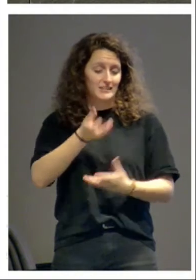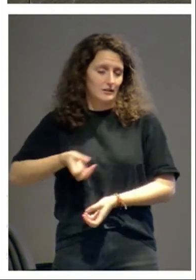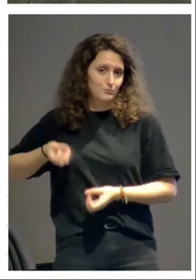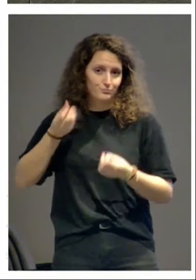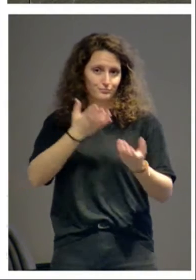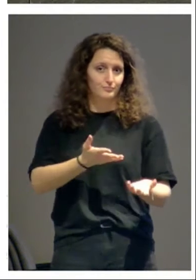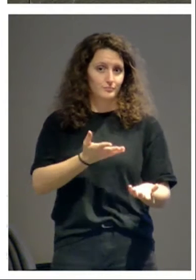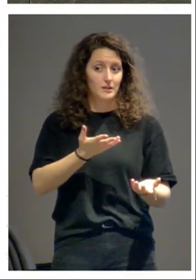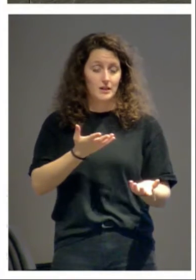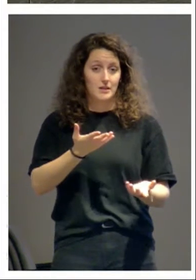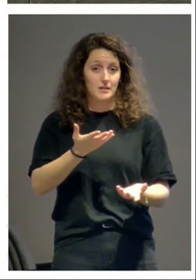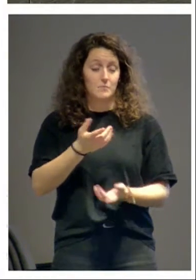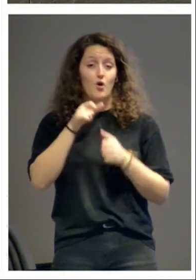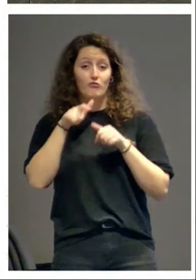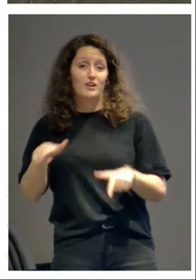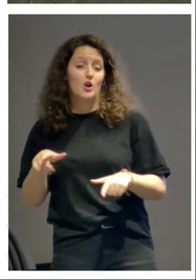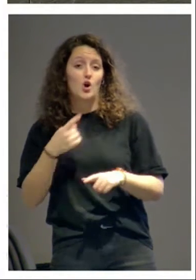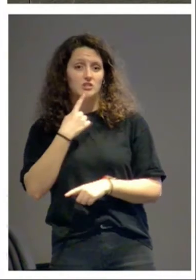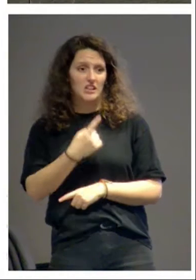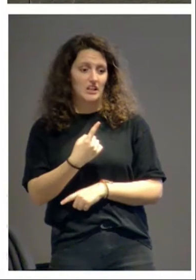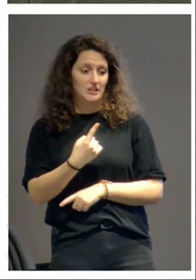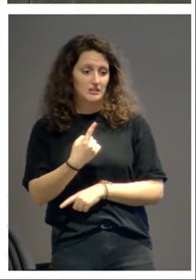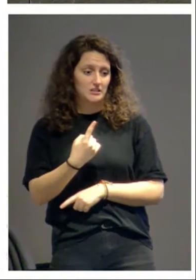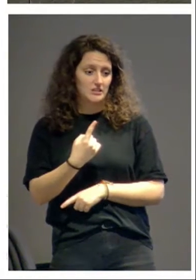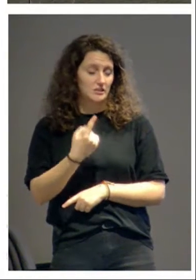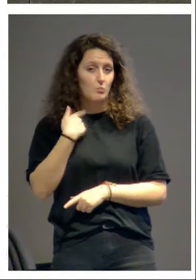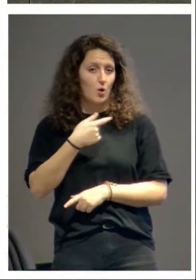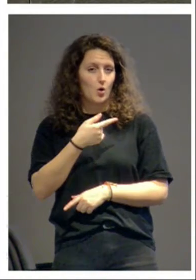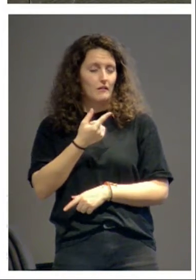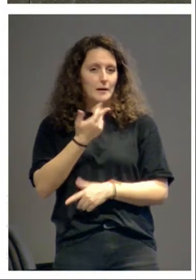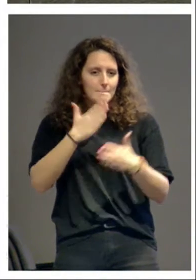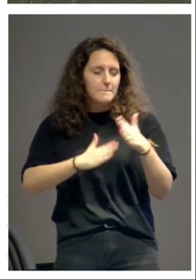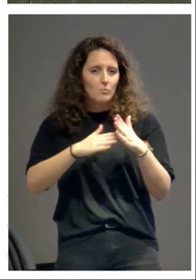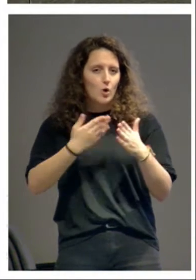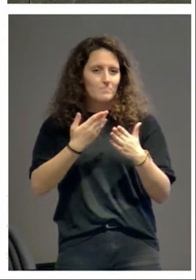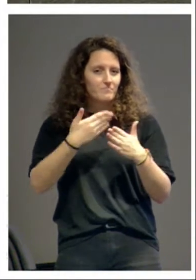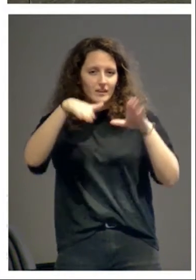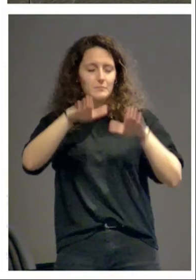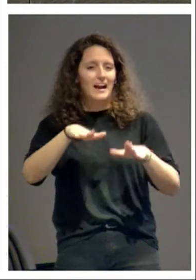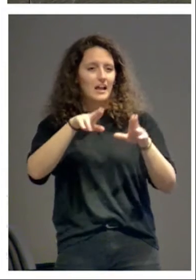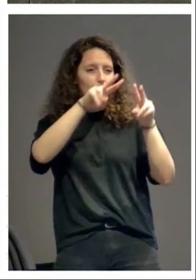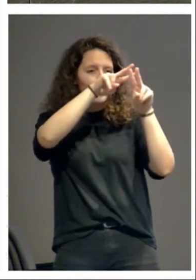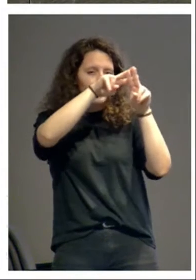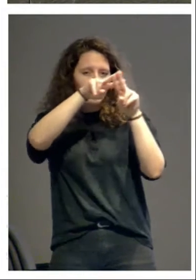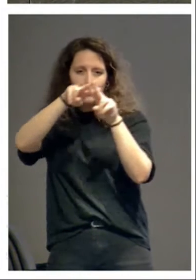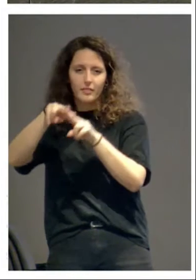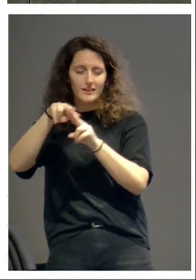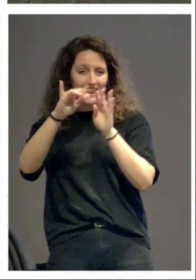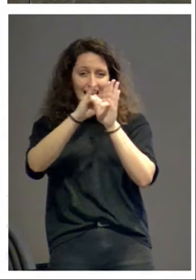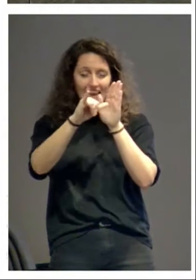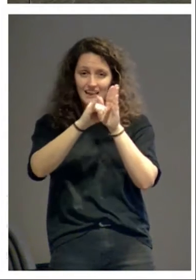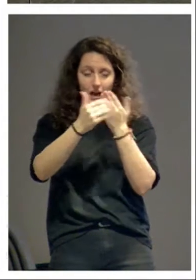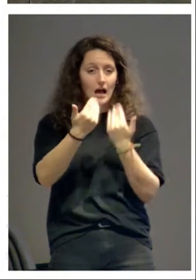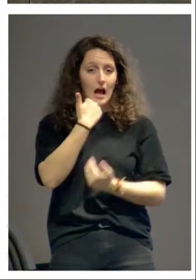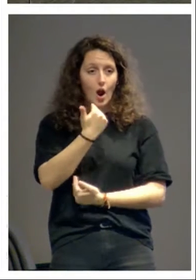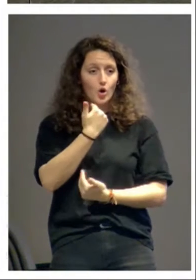filólogos llaman el close reading. El detenerse mucho, una lectura muy cercana, muy aproximada de